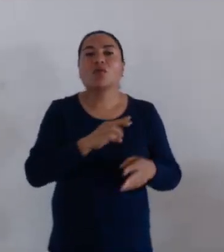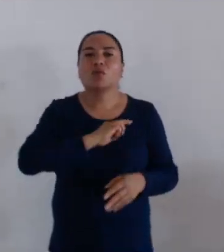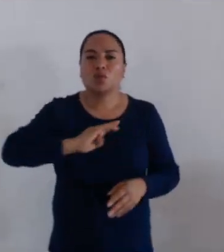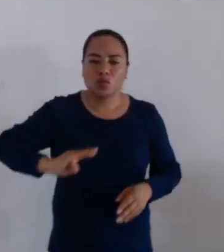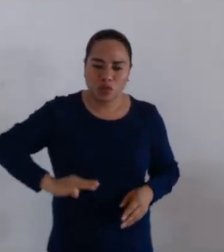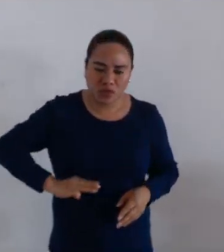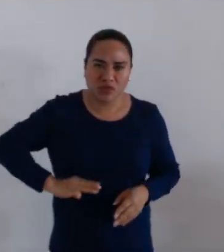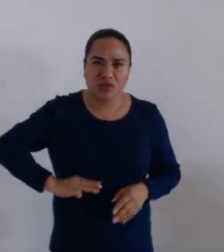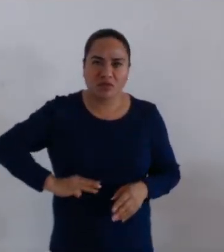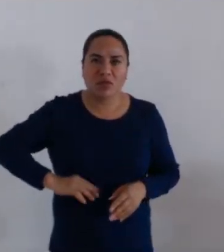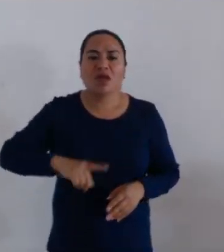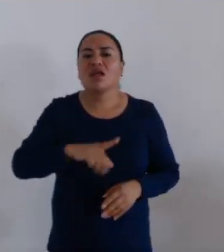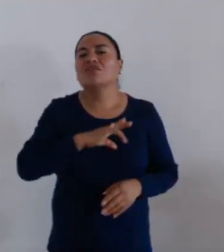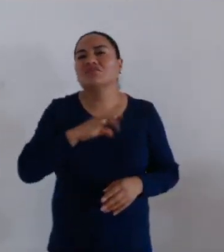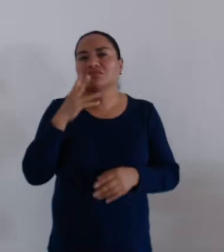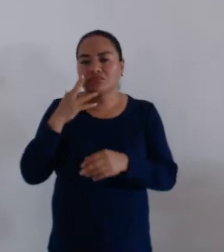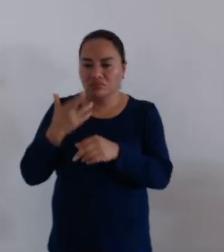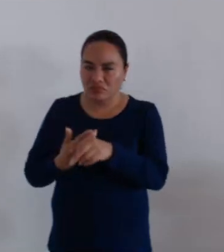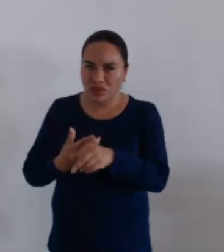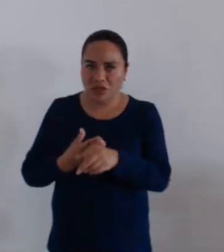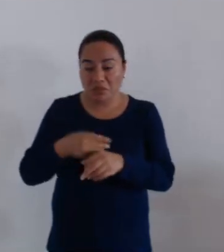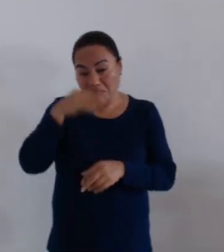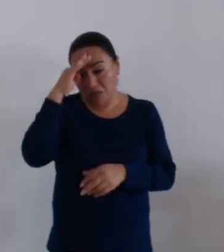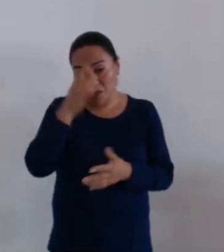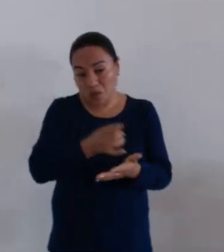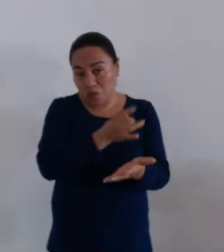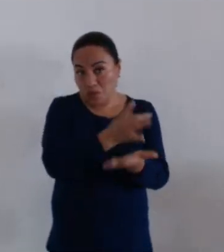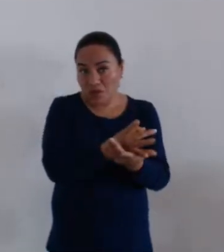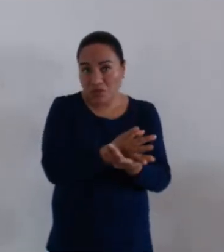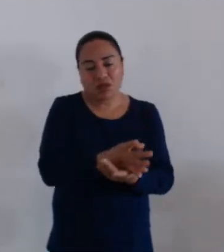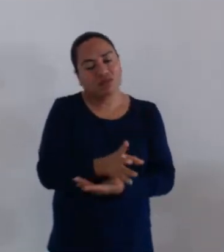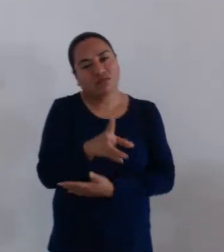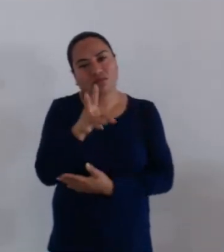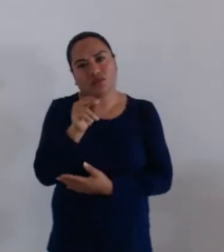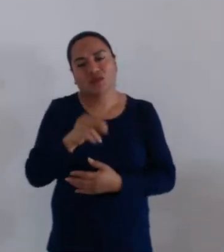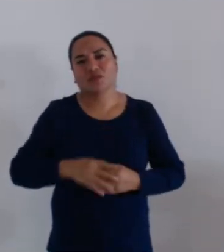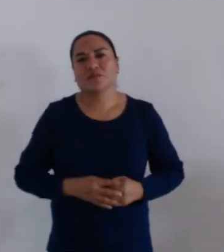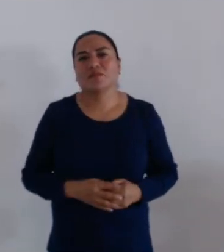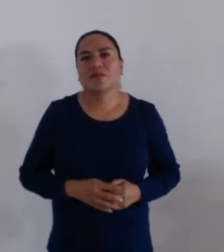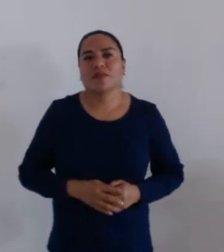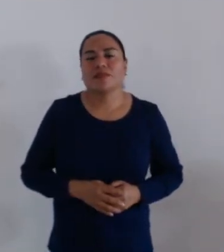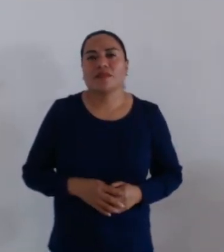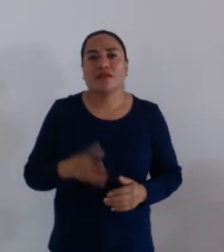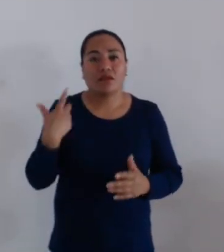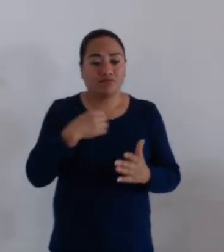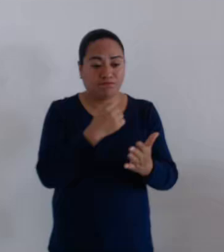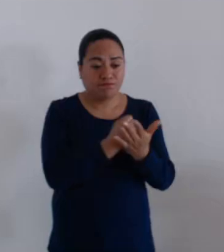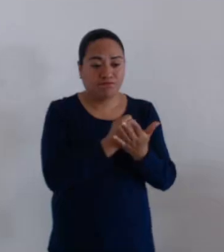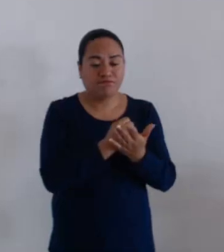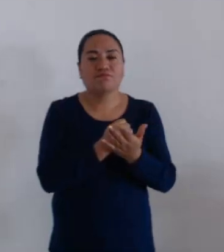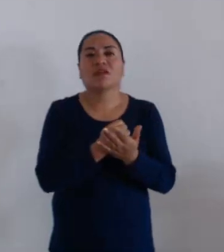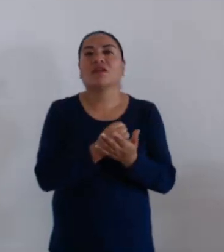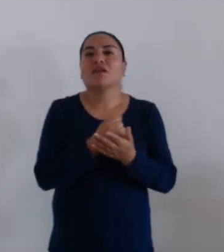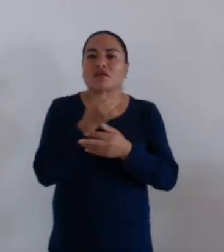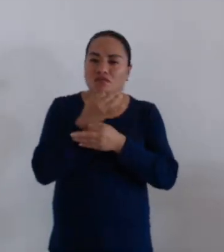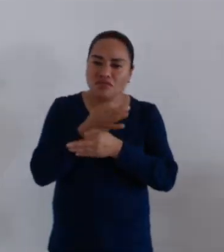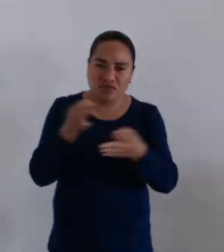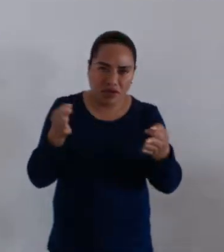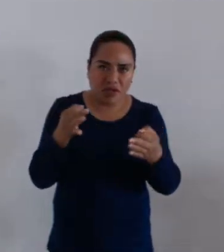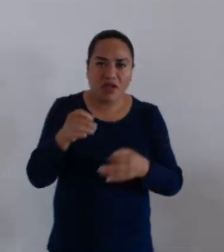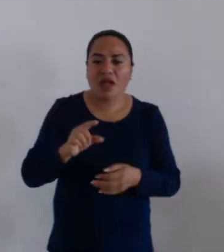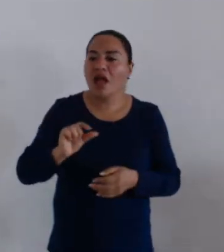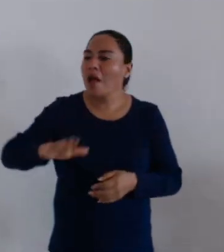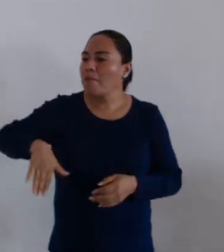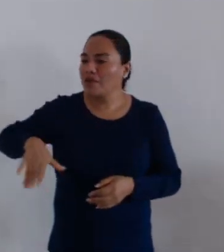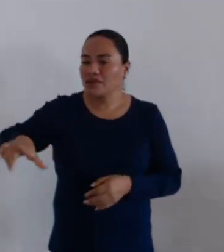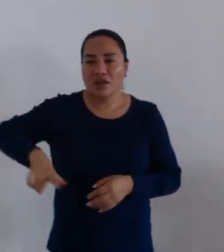concurrente, pero no exclusiva. Es decir, a partir del decreto emitido por el gobernador en días pasados,